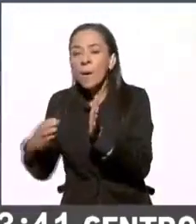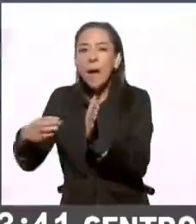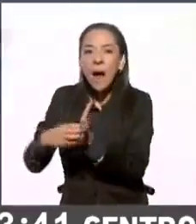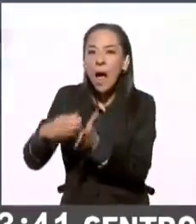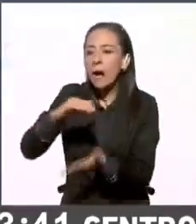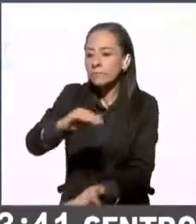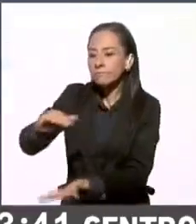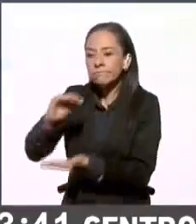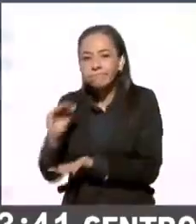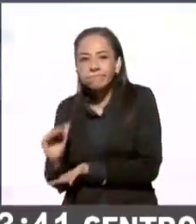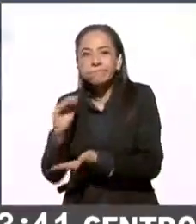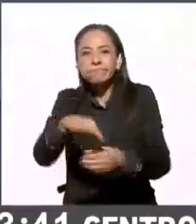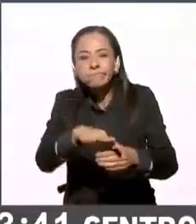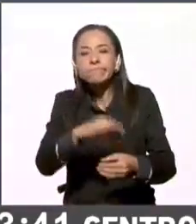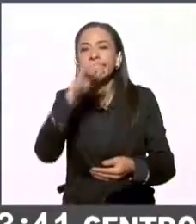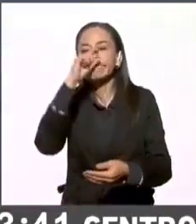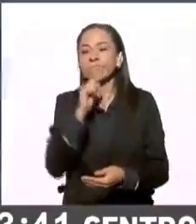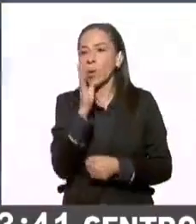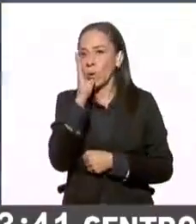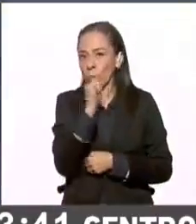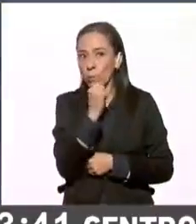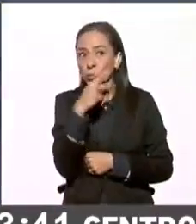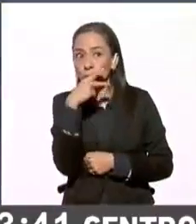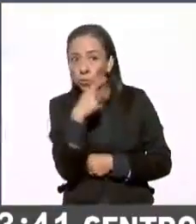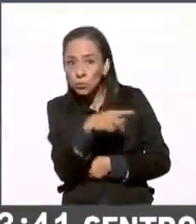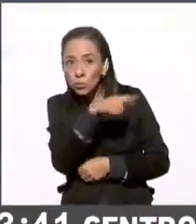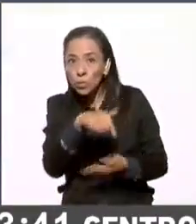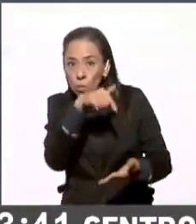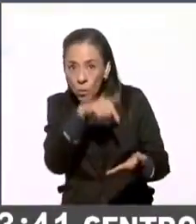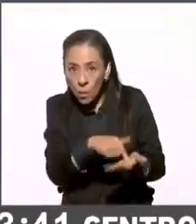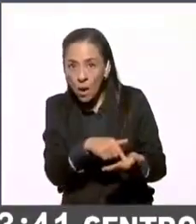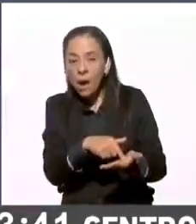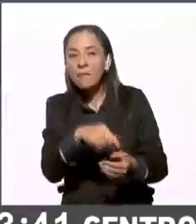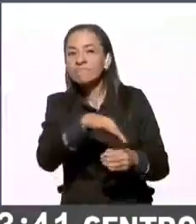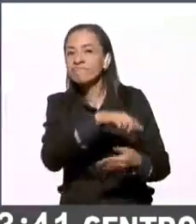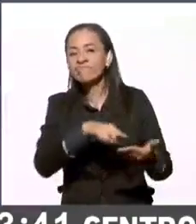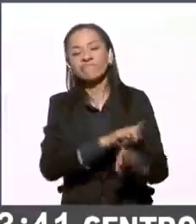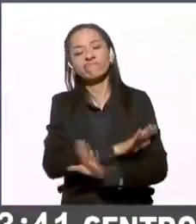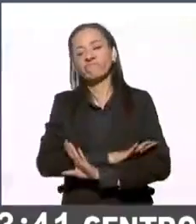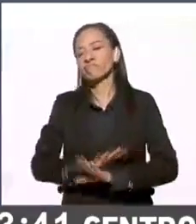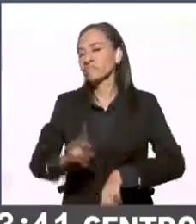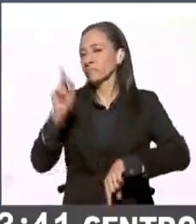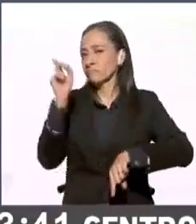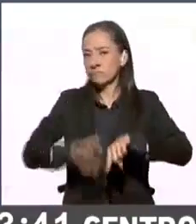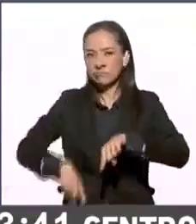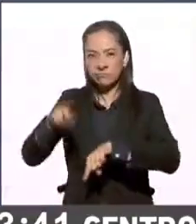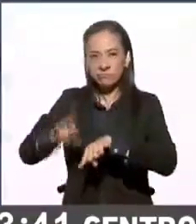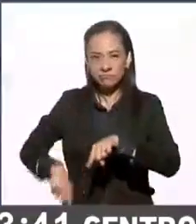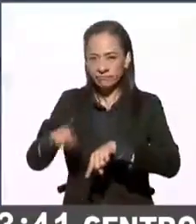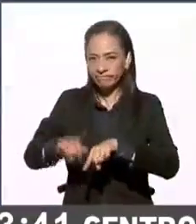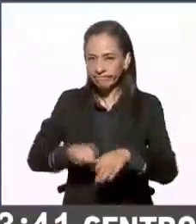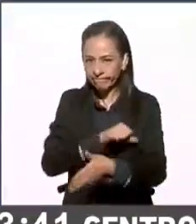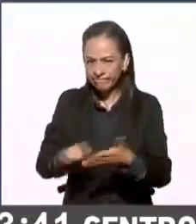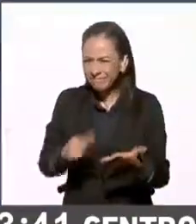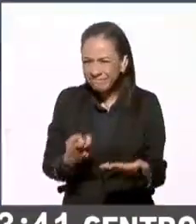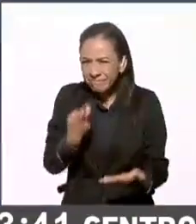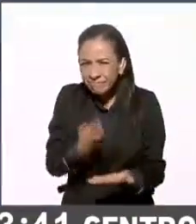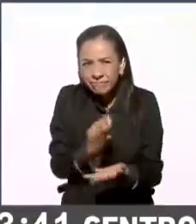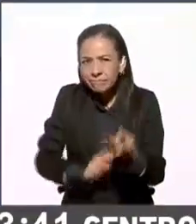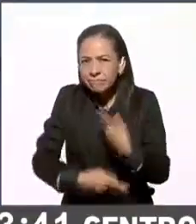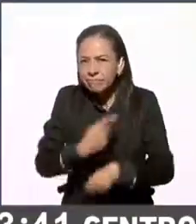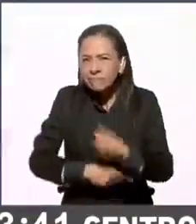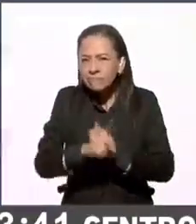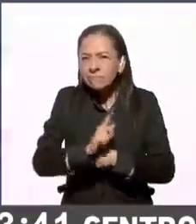por lo tanto la elección local fue cancelada. ¿Qué fue lo que originó el conflicto? La inconformidad de